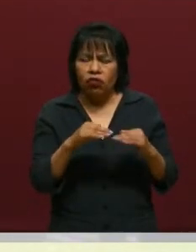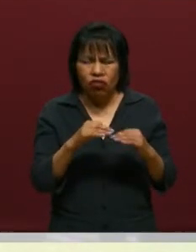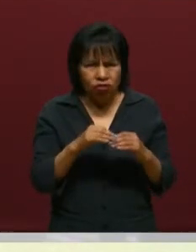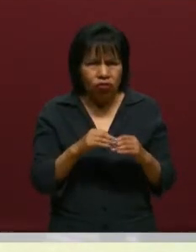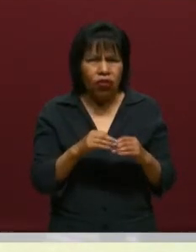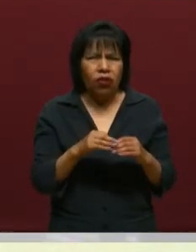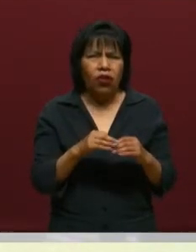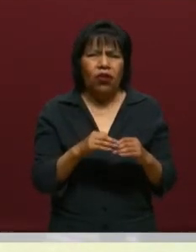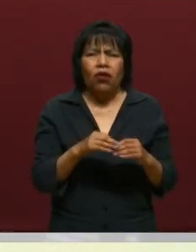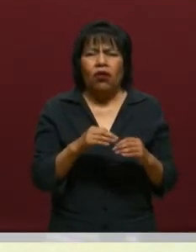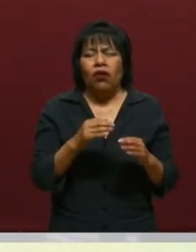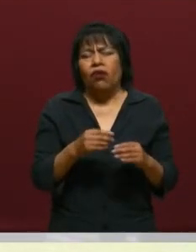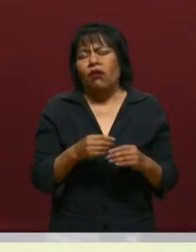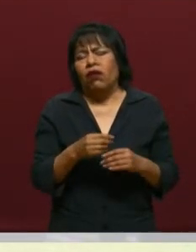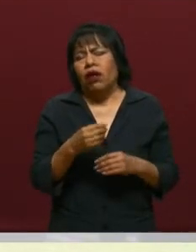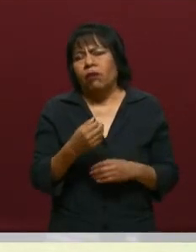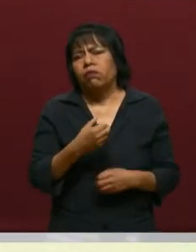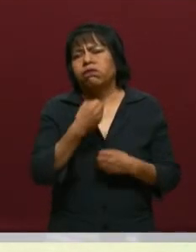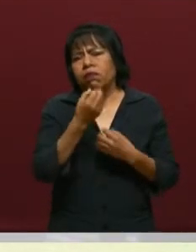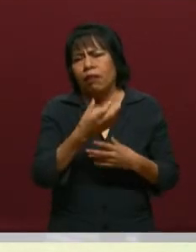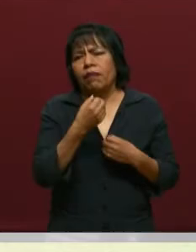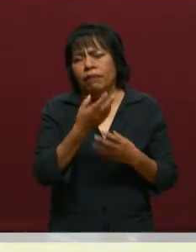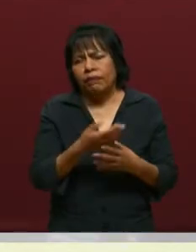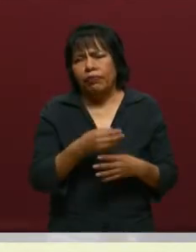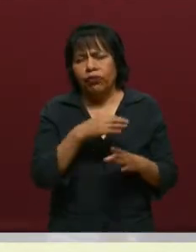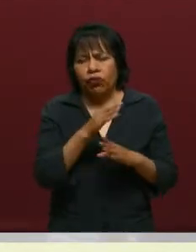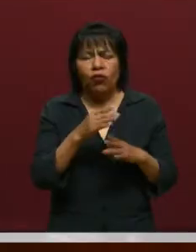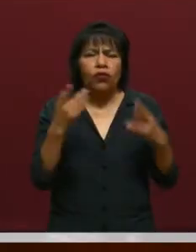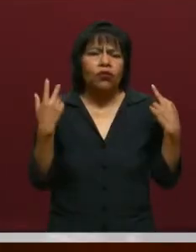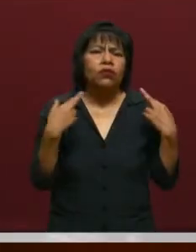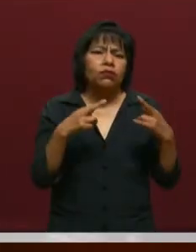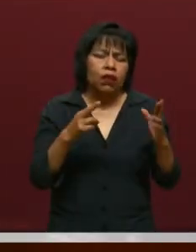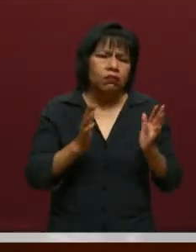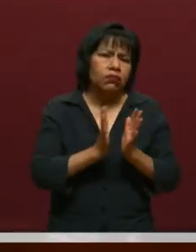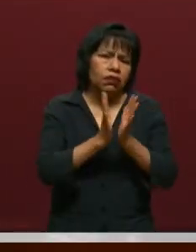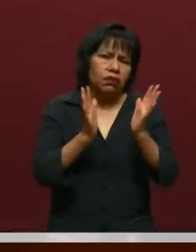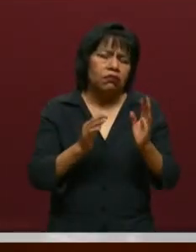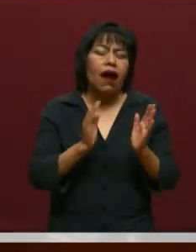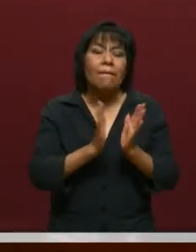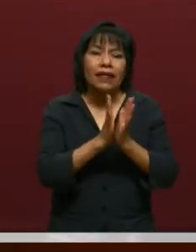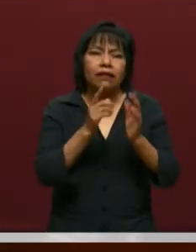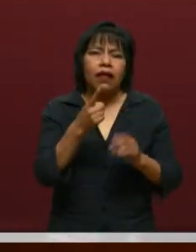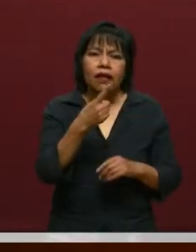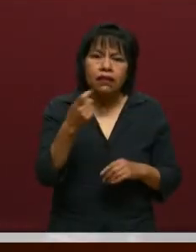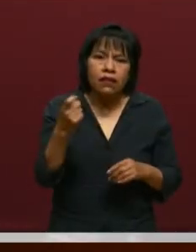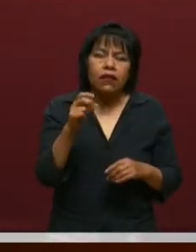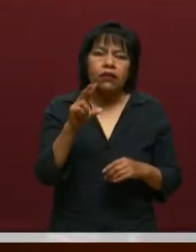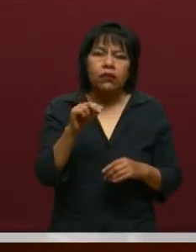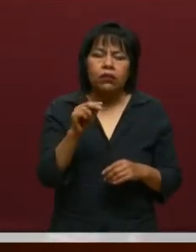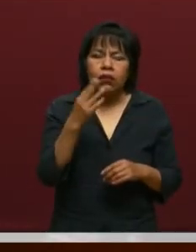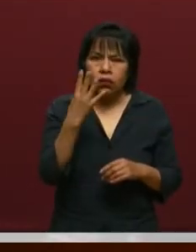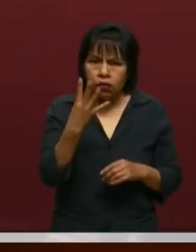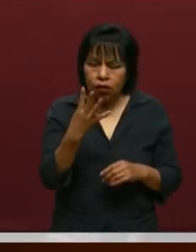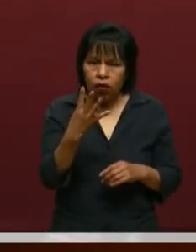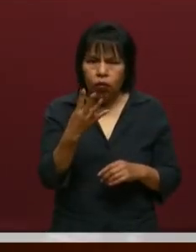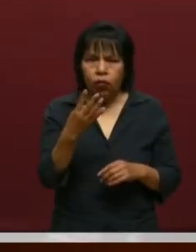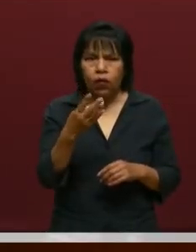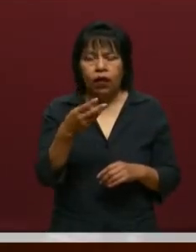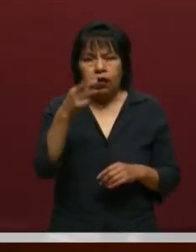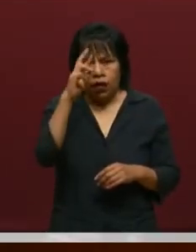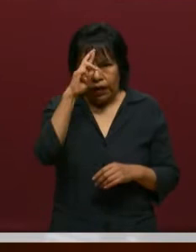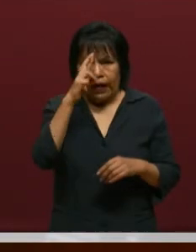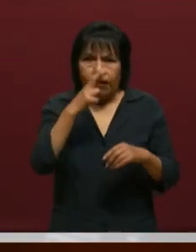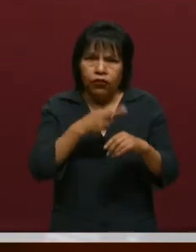disposición, además de los rectores, de los académicos, quiero decirte que están participando 184 rectores